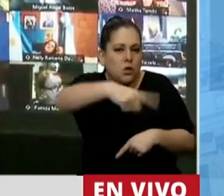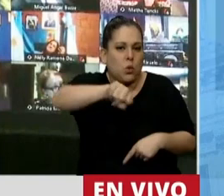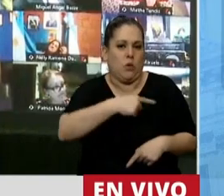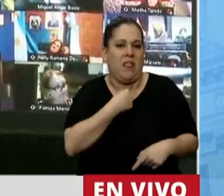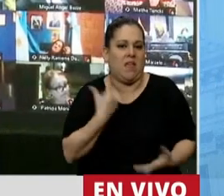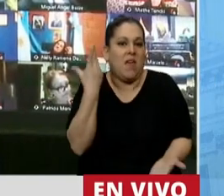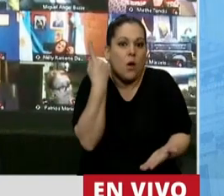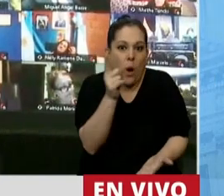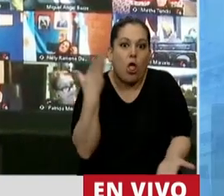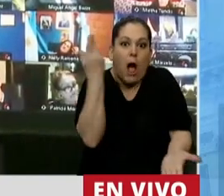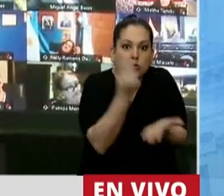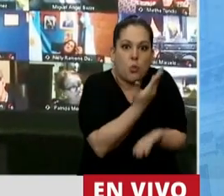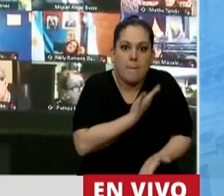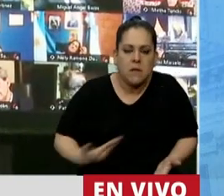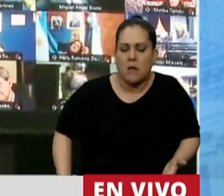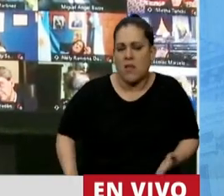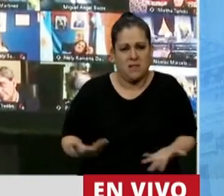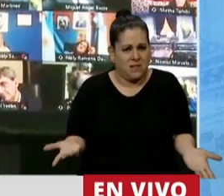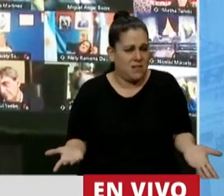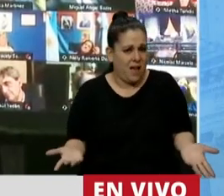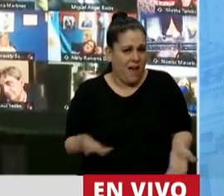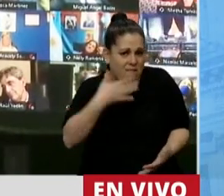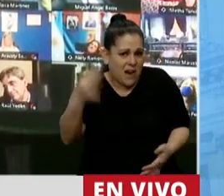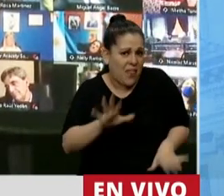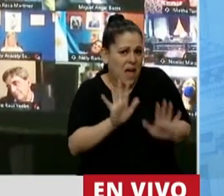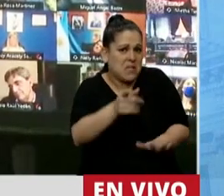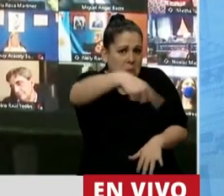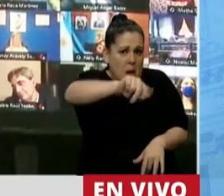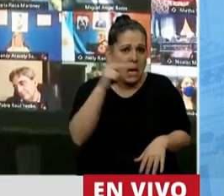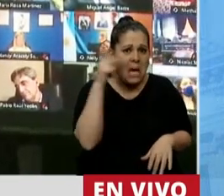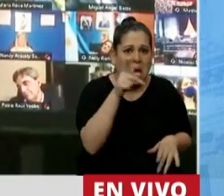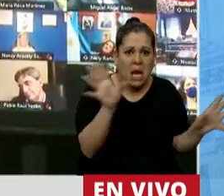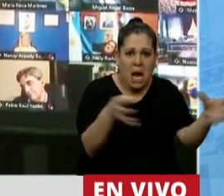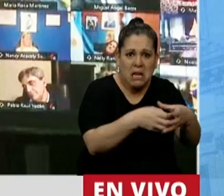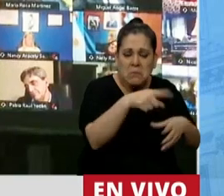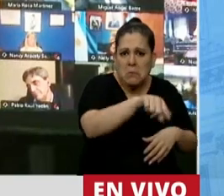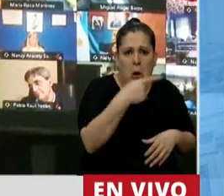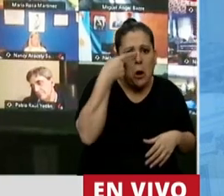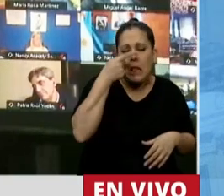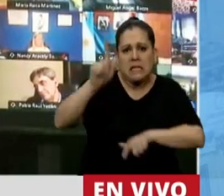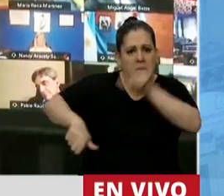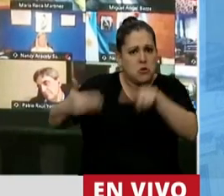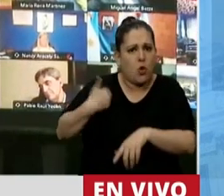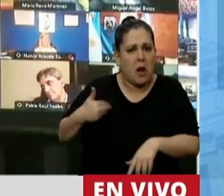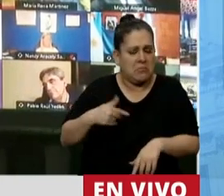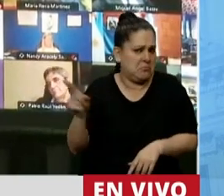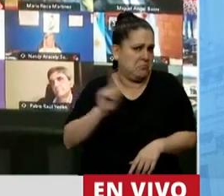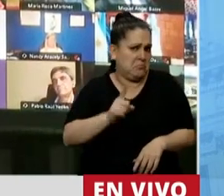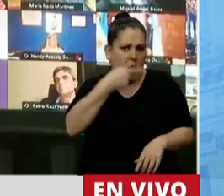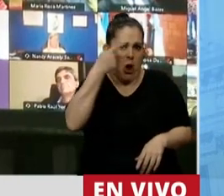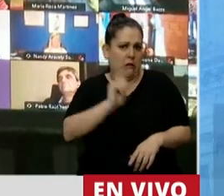que asumieron. El kirchnerismo no le interesa la agenda de los argentinos, porque si no,